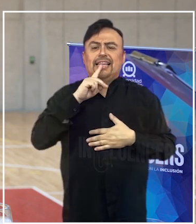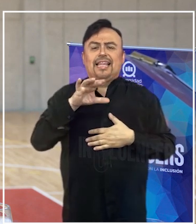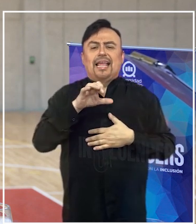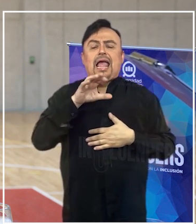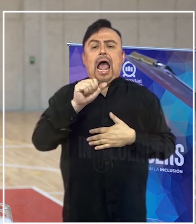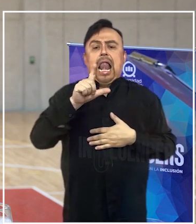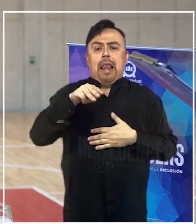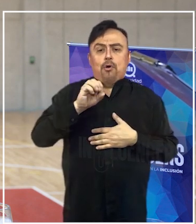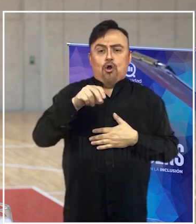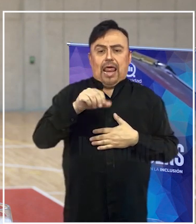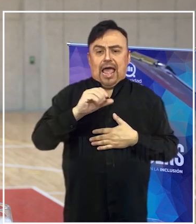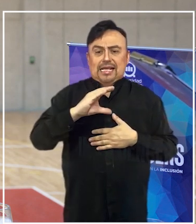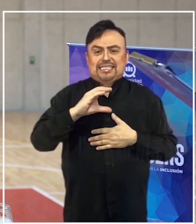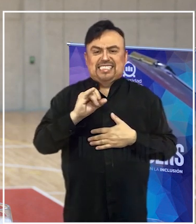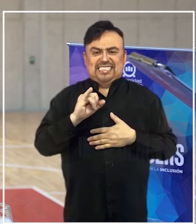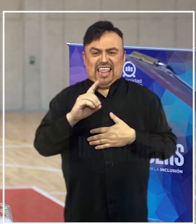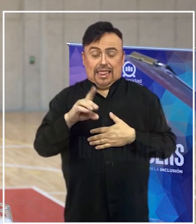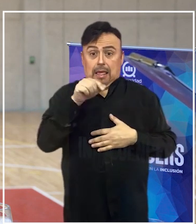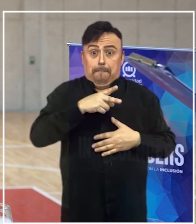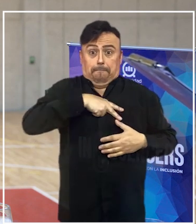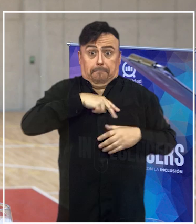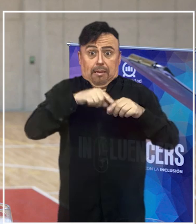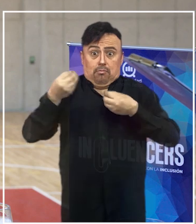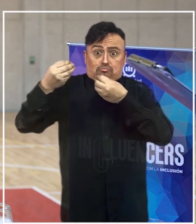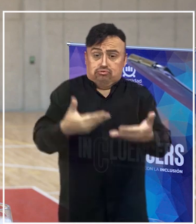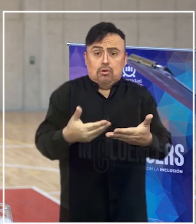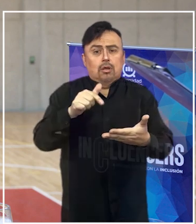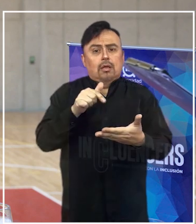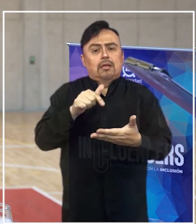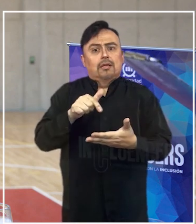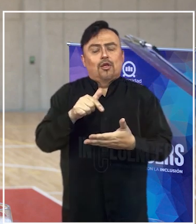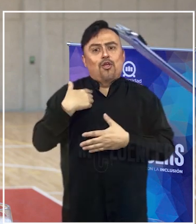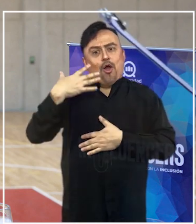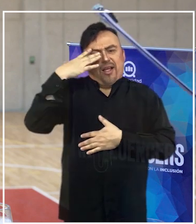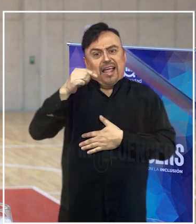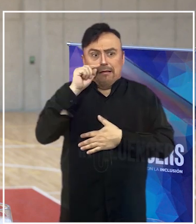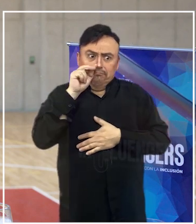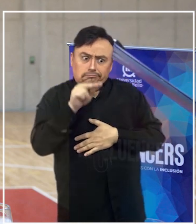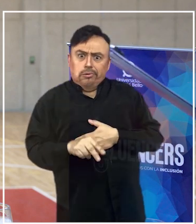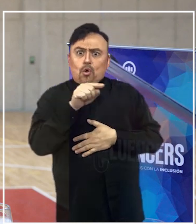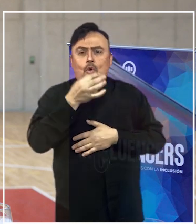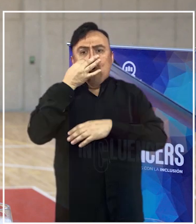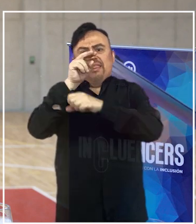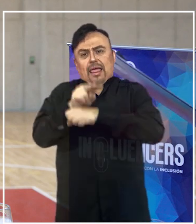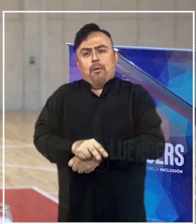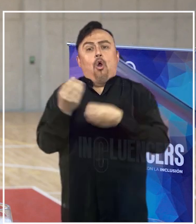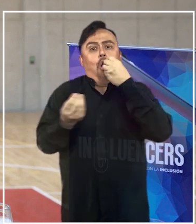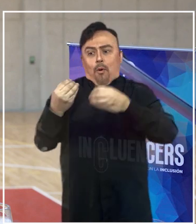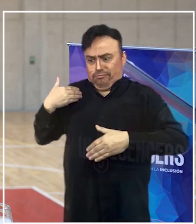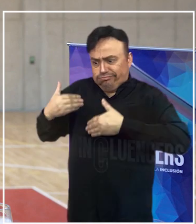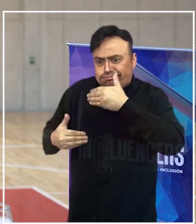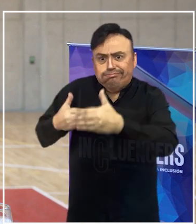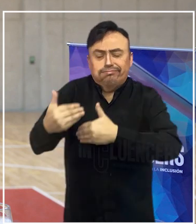alguien que recibe este premio y creo que también es un testimonio de lo que ha sido este proceso, del